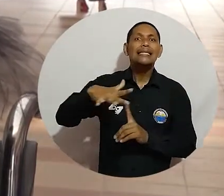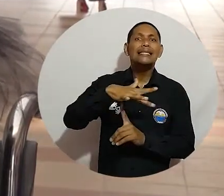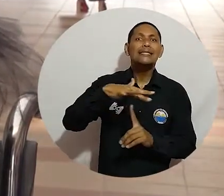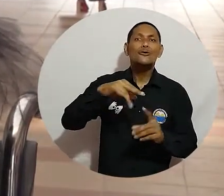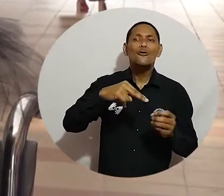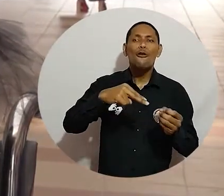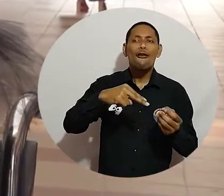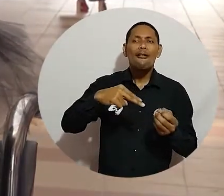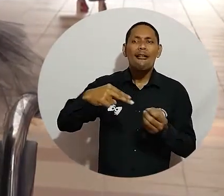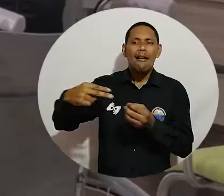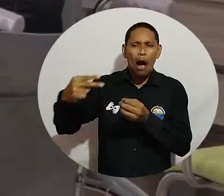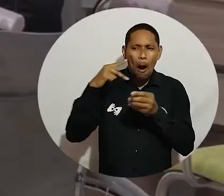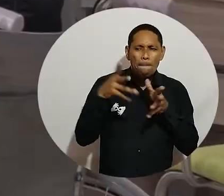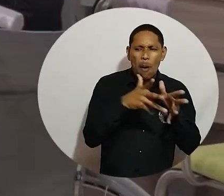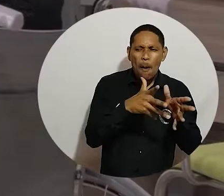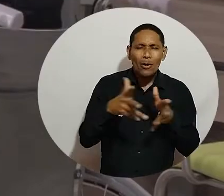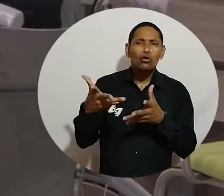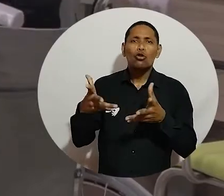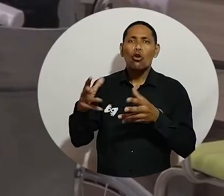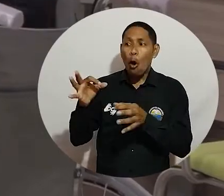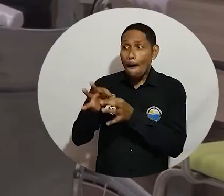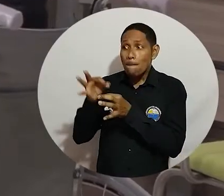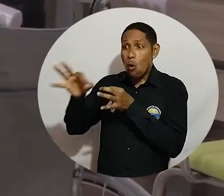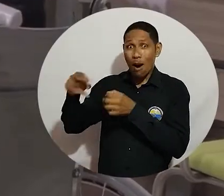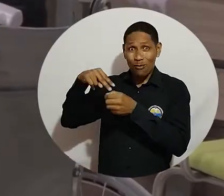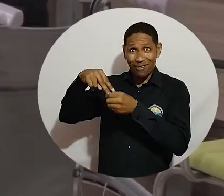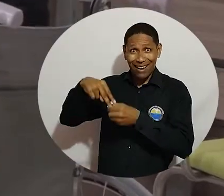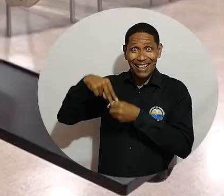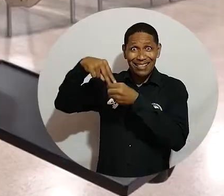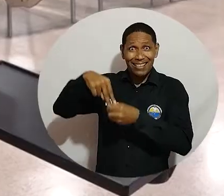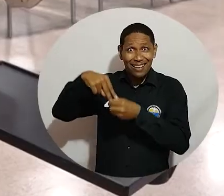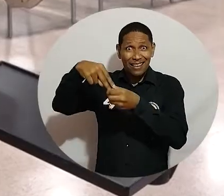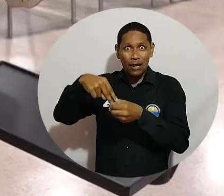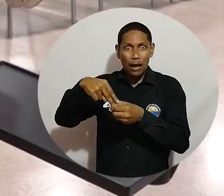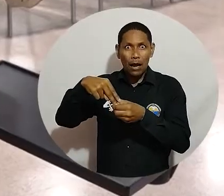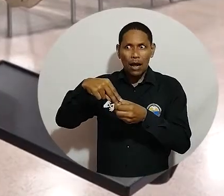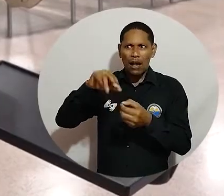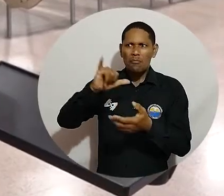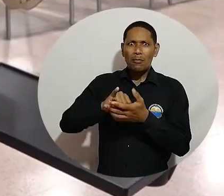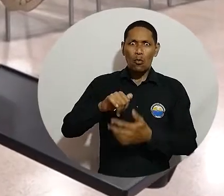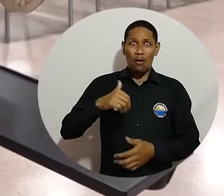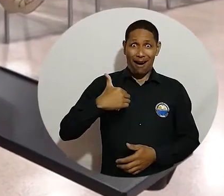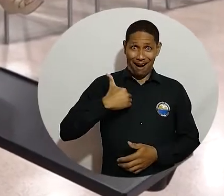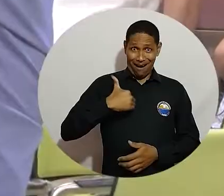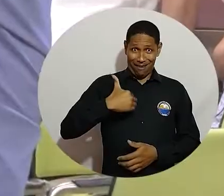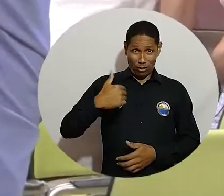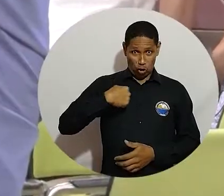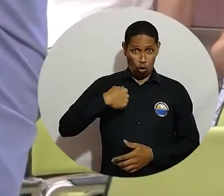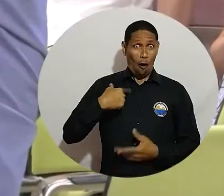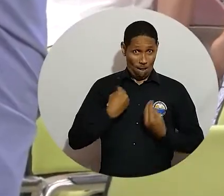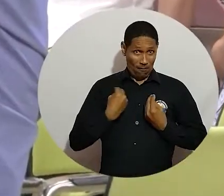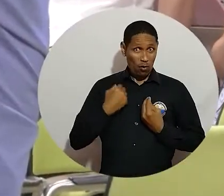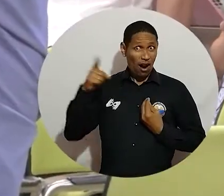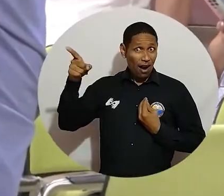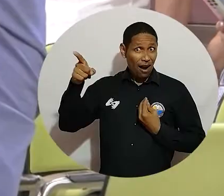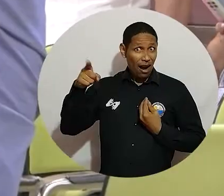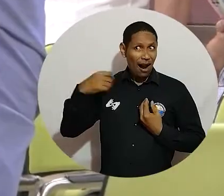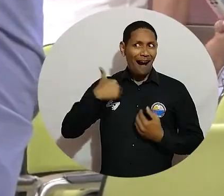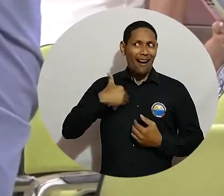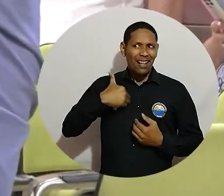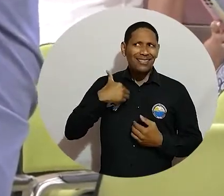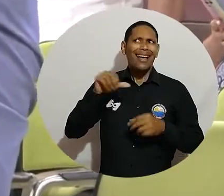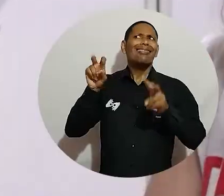de la educación de los pueblos originarios. En otros lugares, en la región de Argentina donde yo vivo, esas temáticas